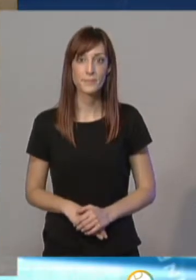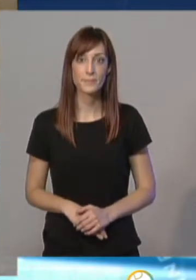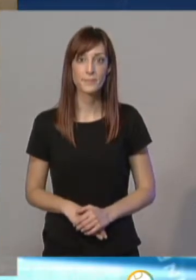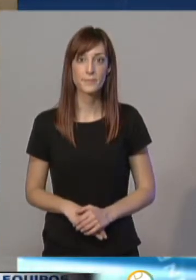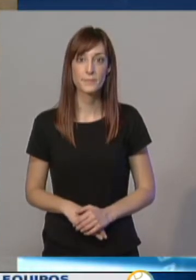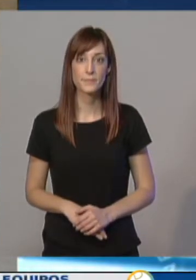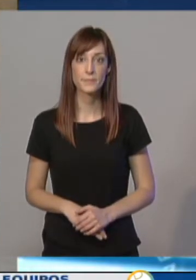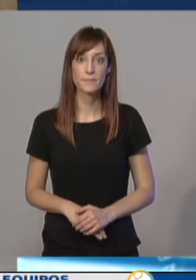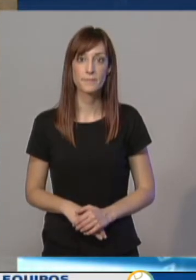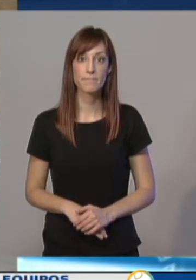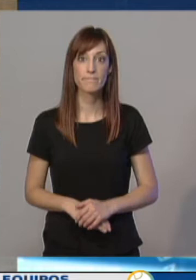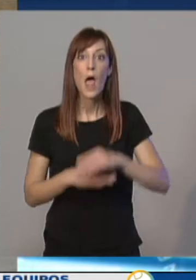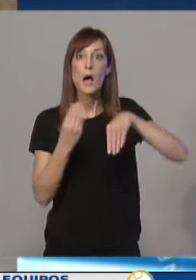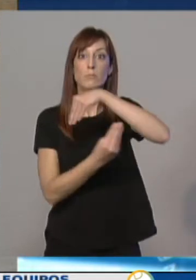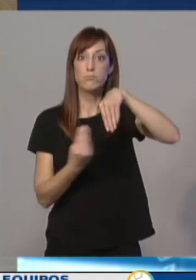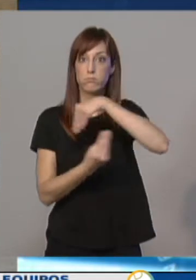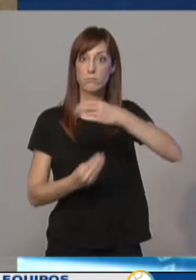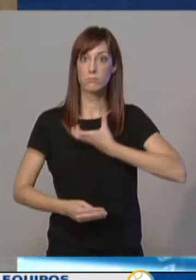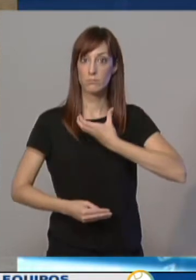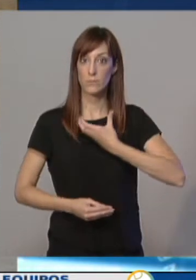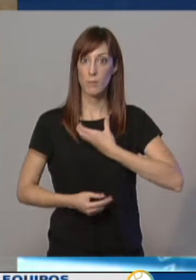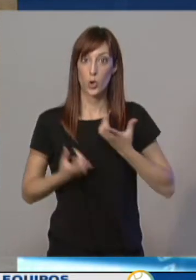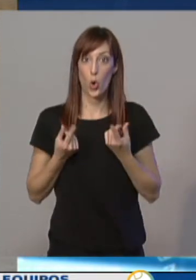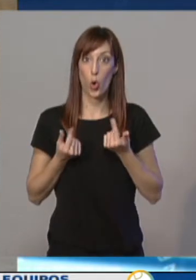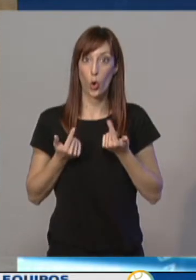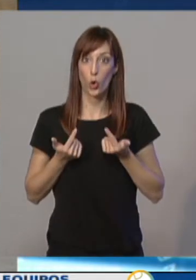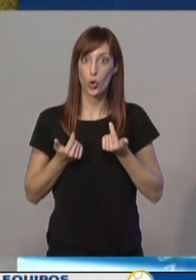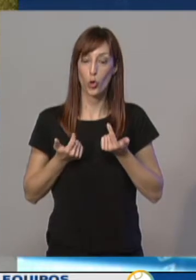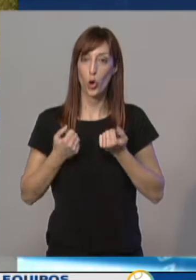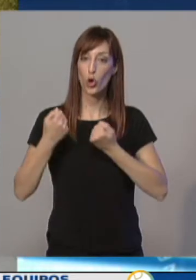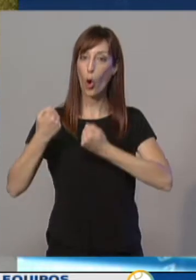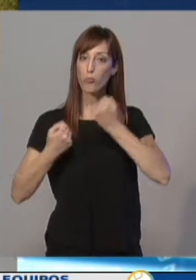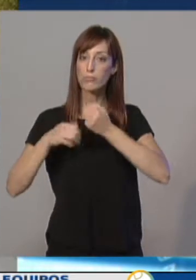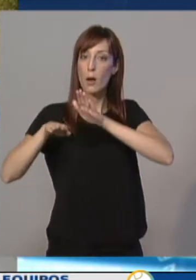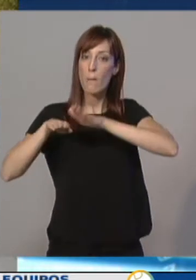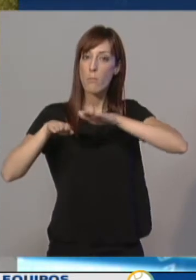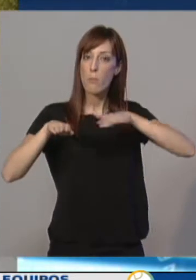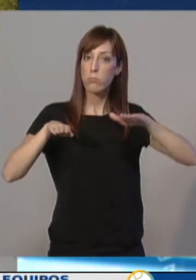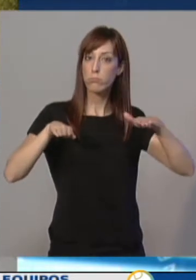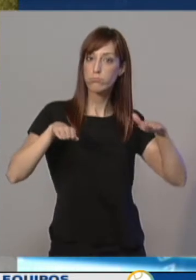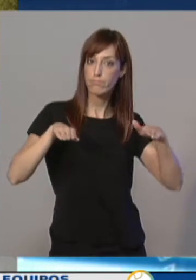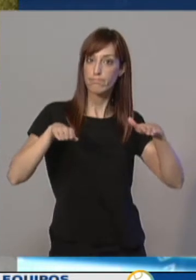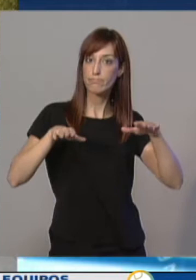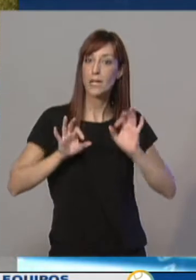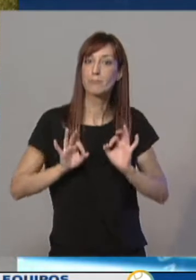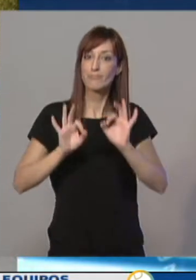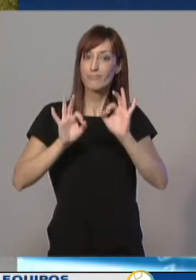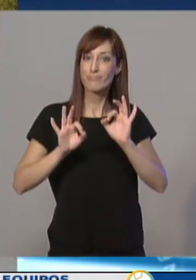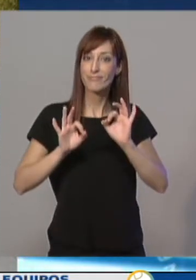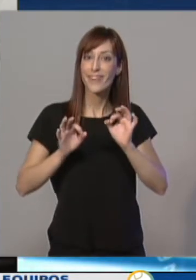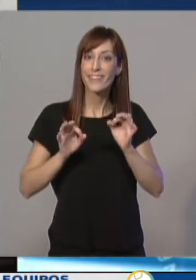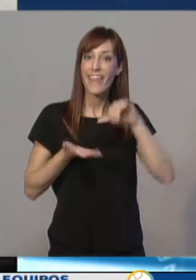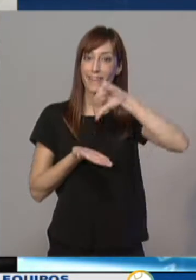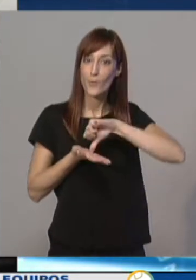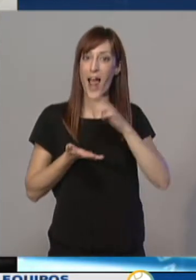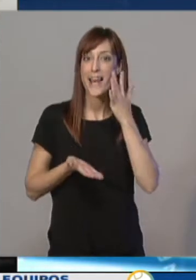En la plaza del Ayuntamiento de Logroño se han exhibido algunos de los 46 vehículos que componen la flota de limpieza de la ciudad que se han